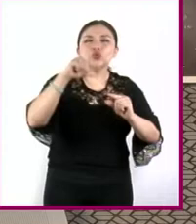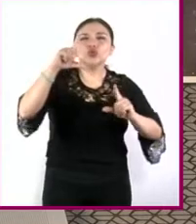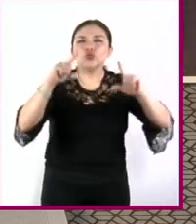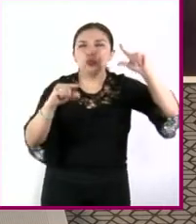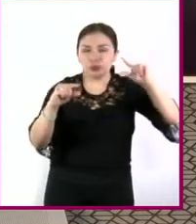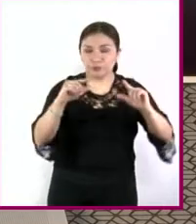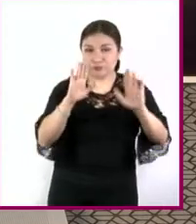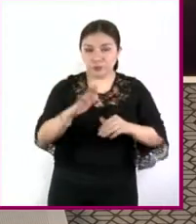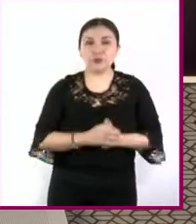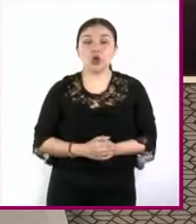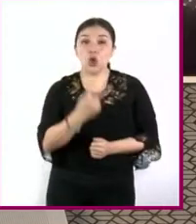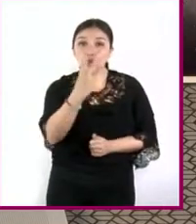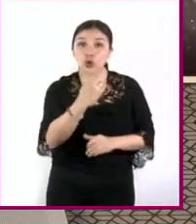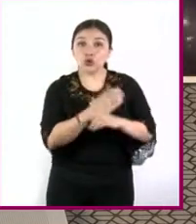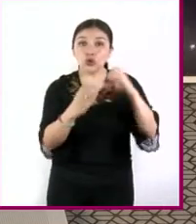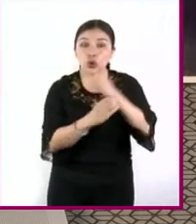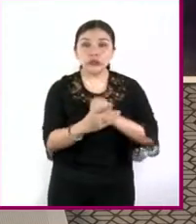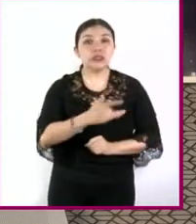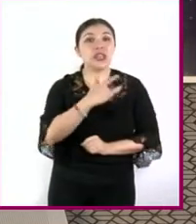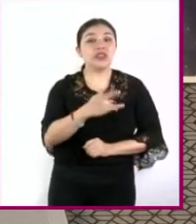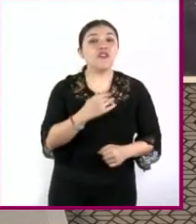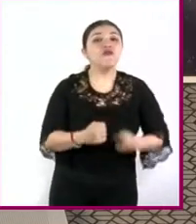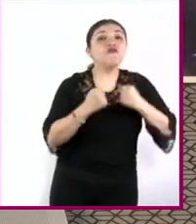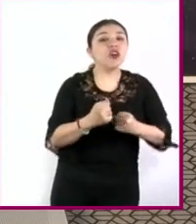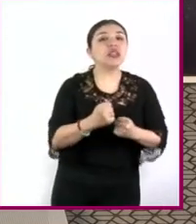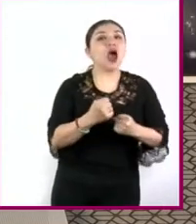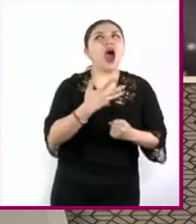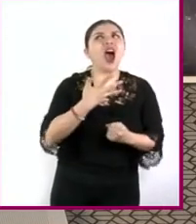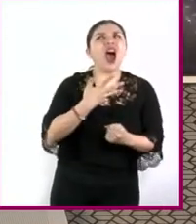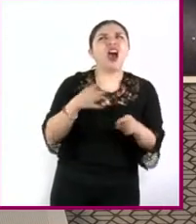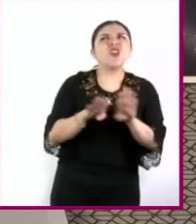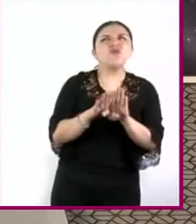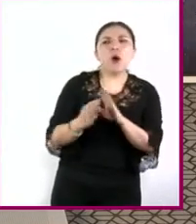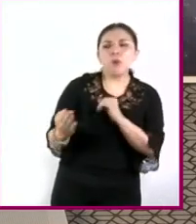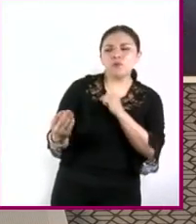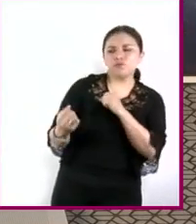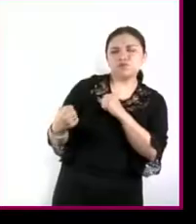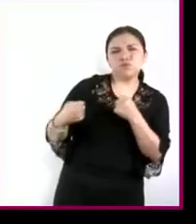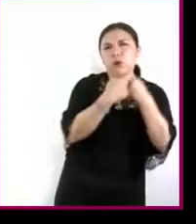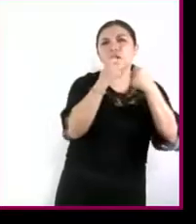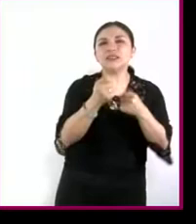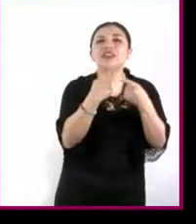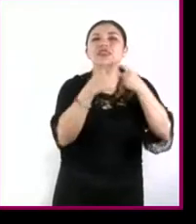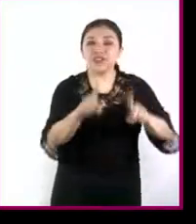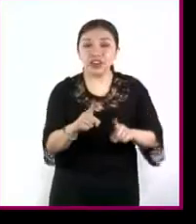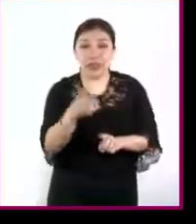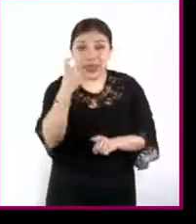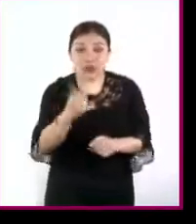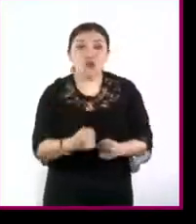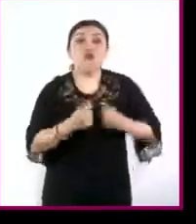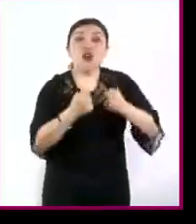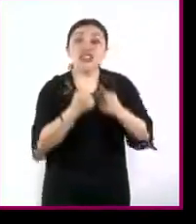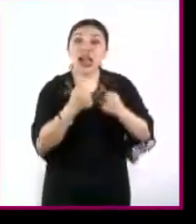dos objetos van a experimentar las fuerzas de distinta manera en ese sentido se suele decir que la fuerza nuclear fuerte es la más intensa